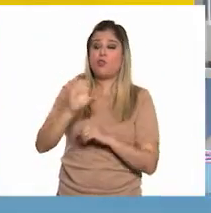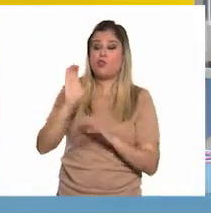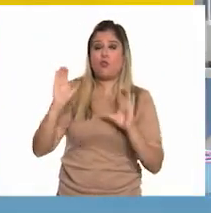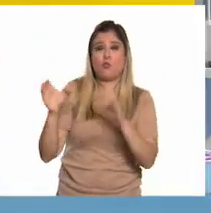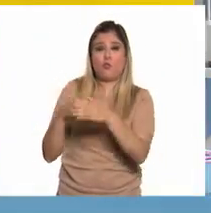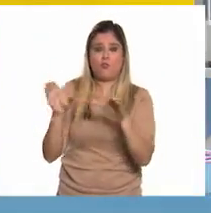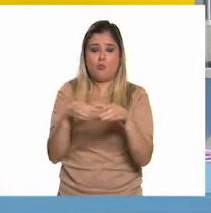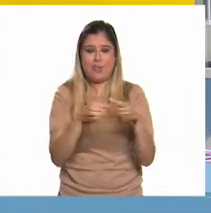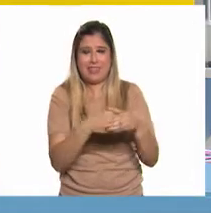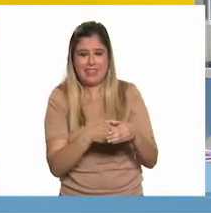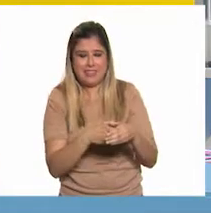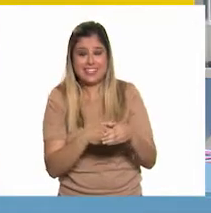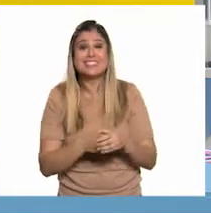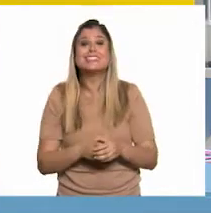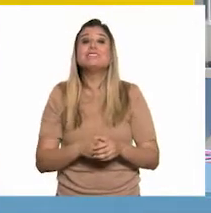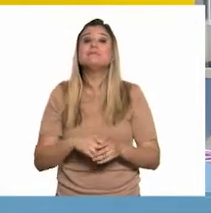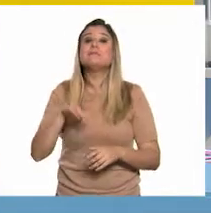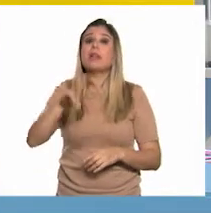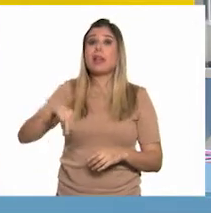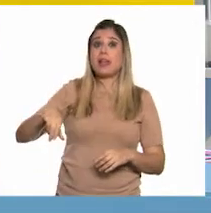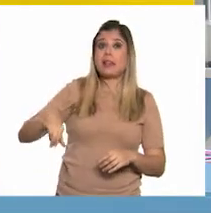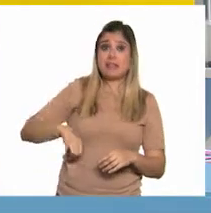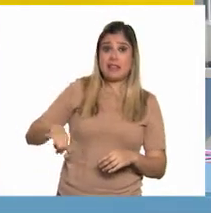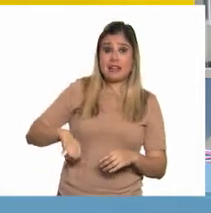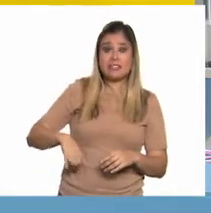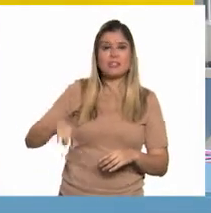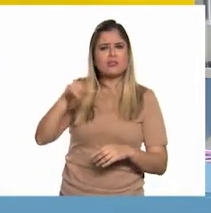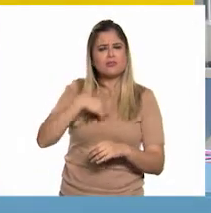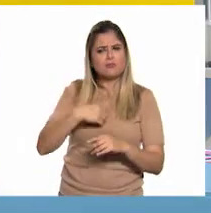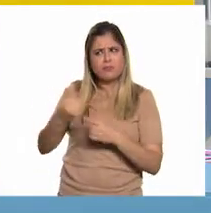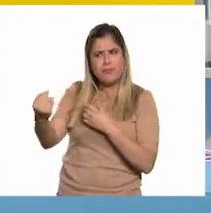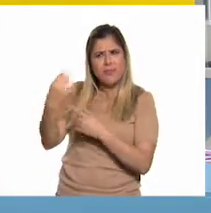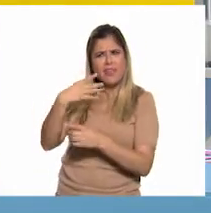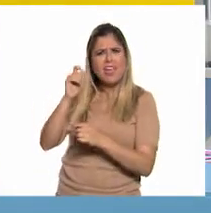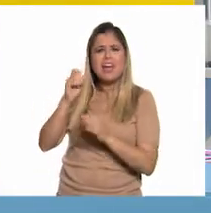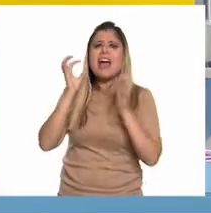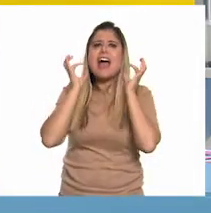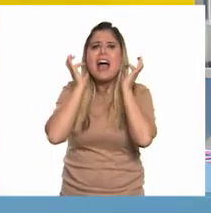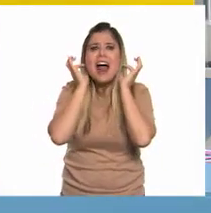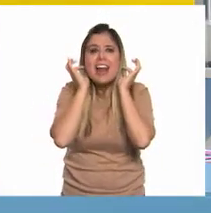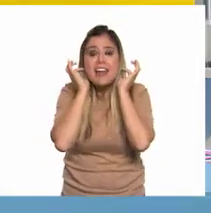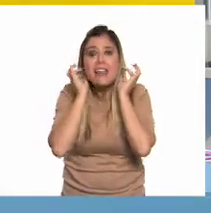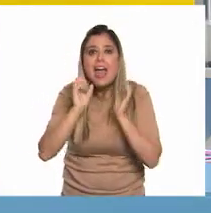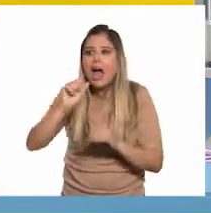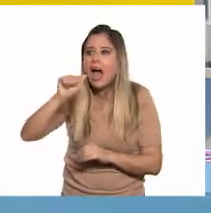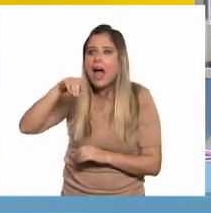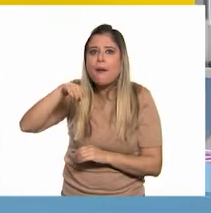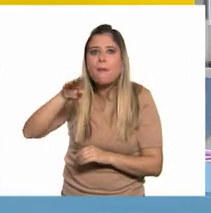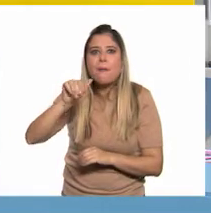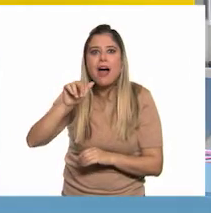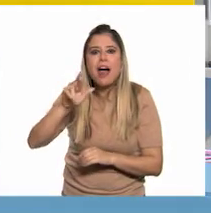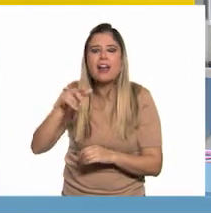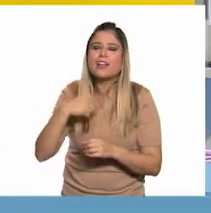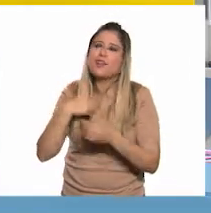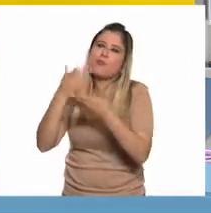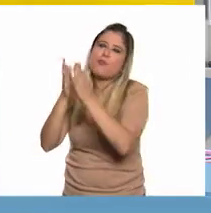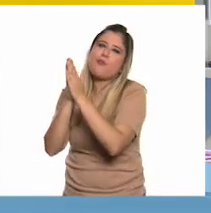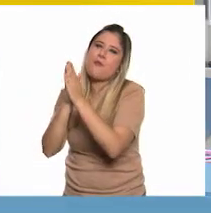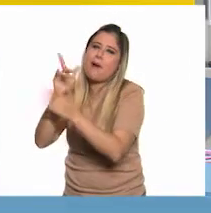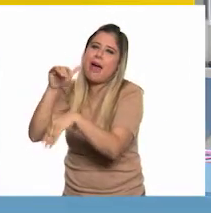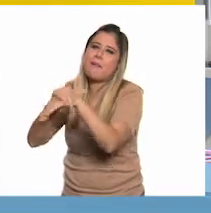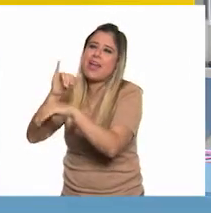me parece muy interesante el tema de hoy, profesor, porque hace poco recibí unos aretes de ámbar que le había encargado a mi amiga Janet.